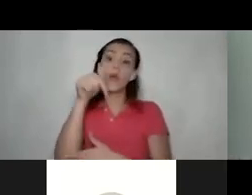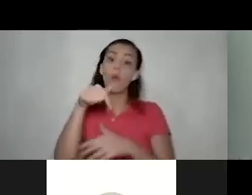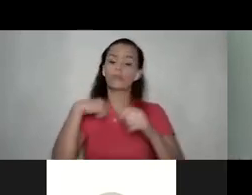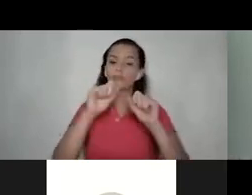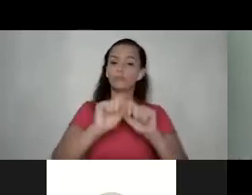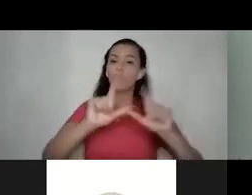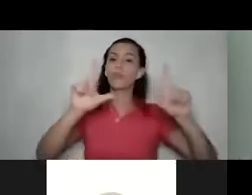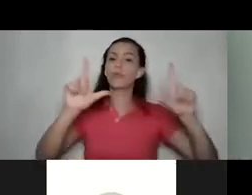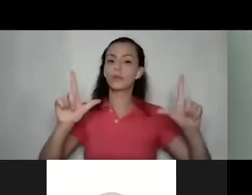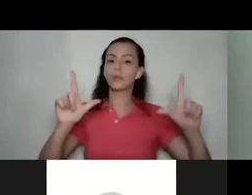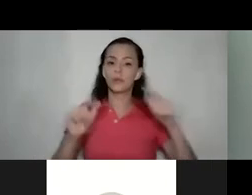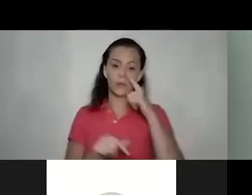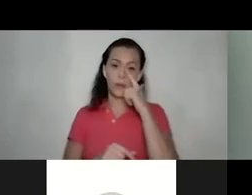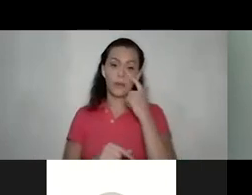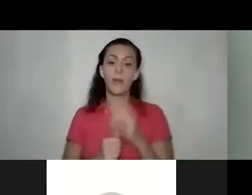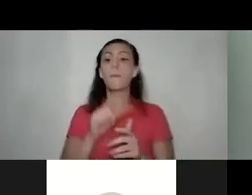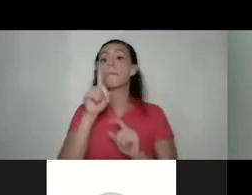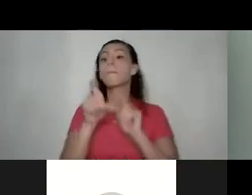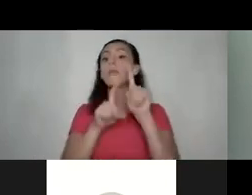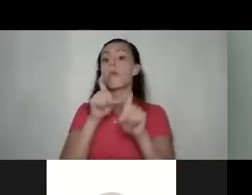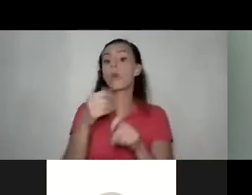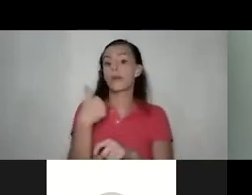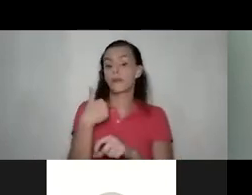las preguntas que tenemos